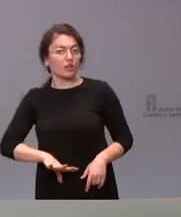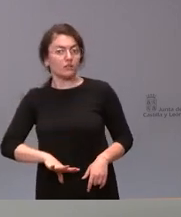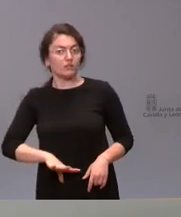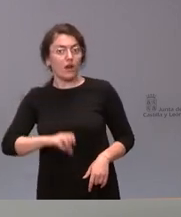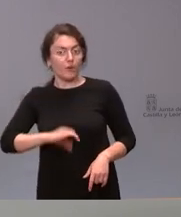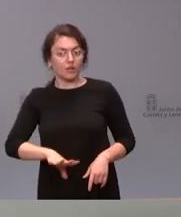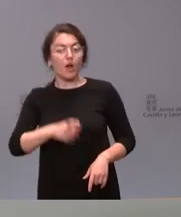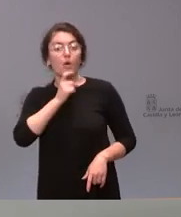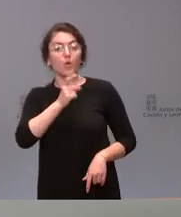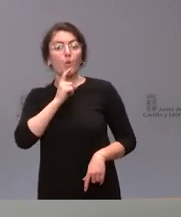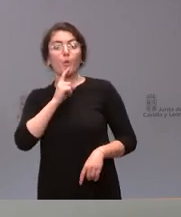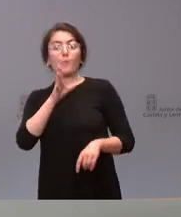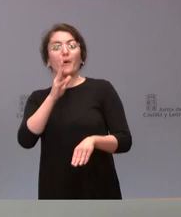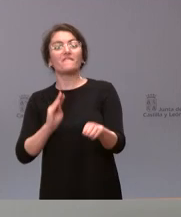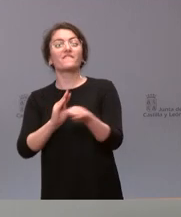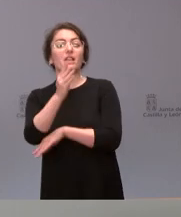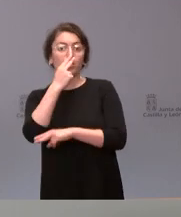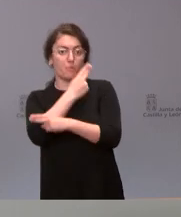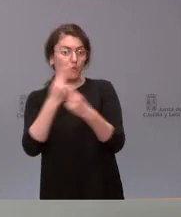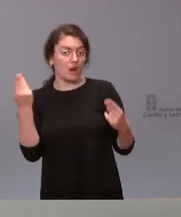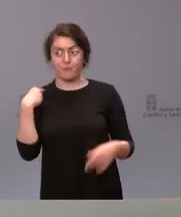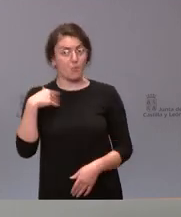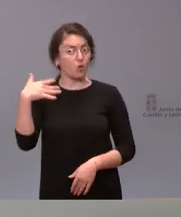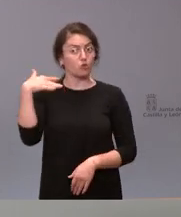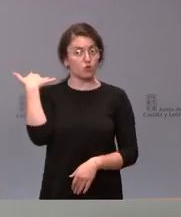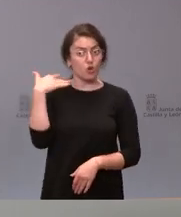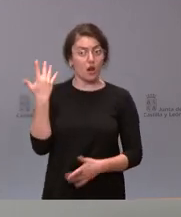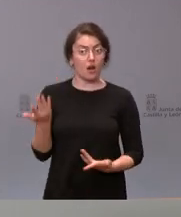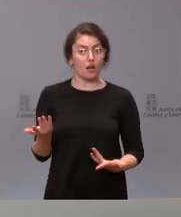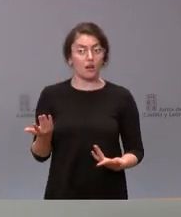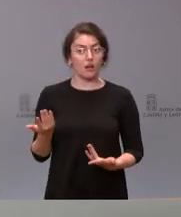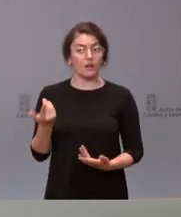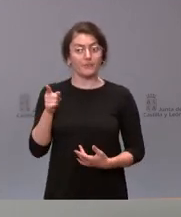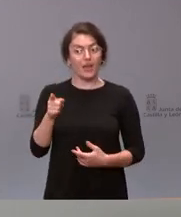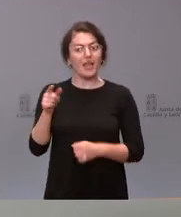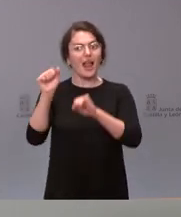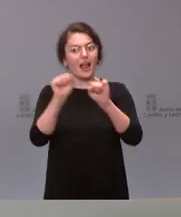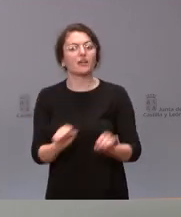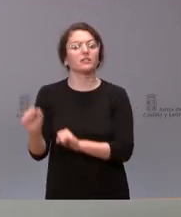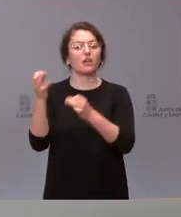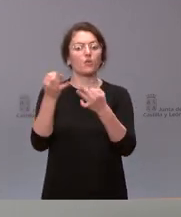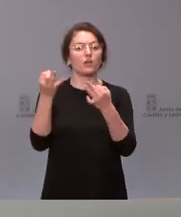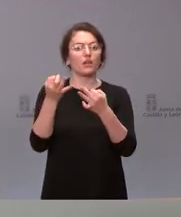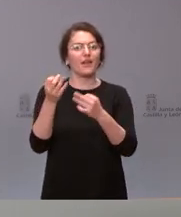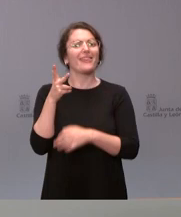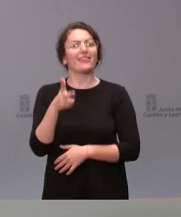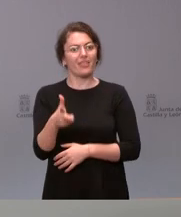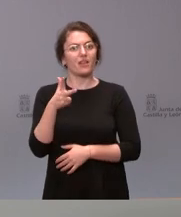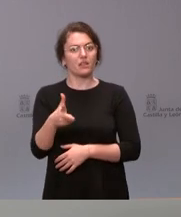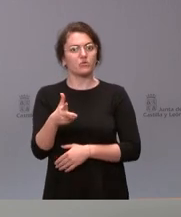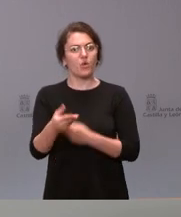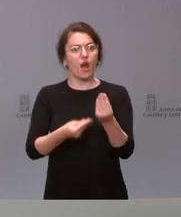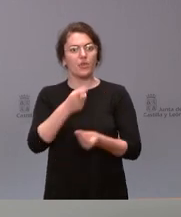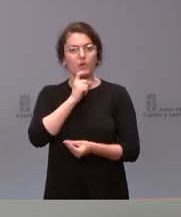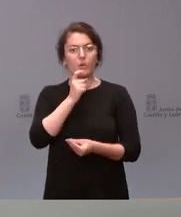financiación pública. Y eso es lo que estamos teniendo también en el caso de Soria, donde está garantizado el ejercicio de ese derecho con financiación